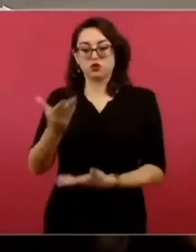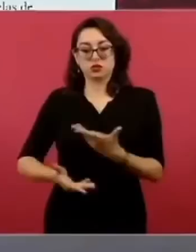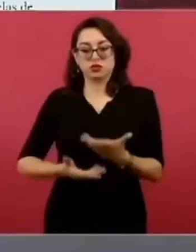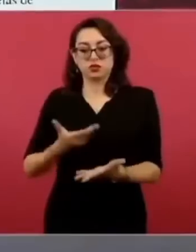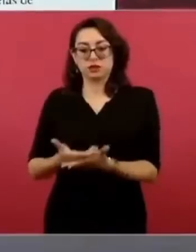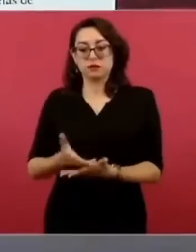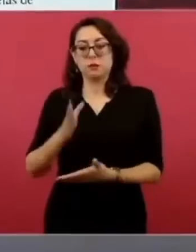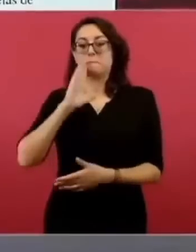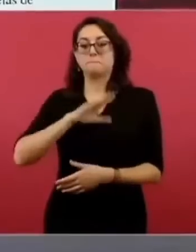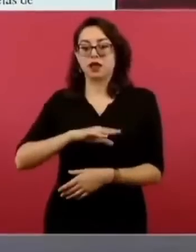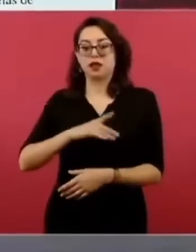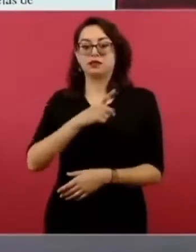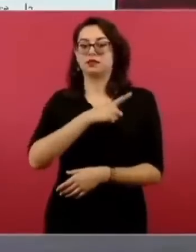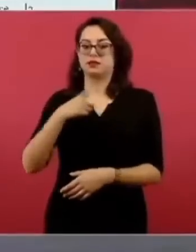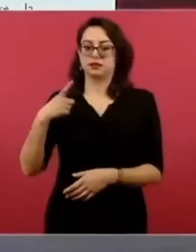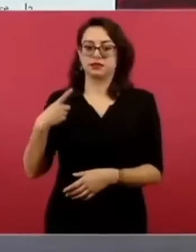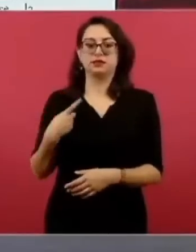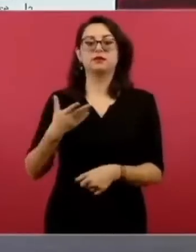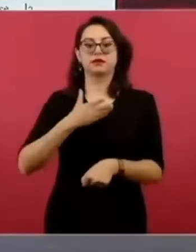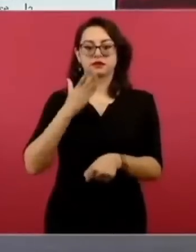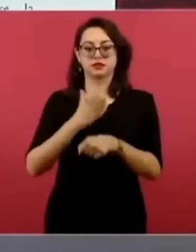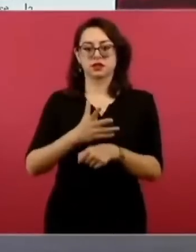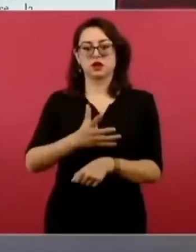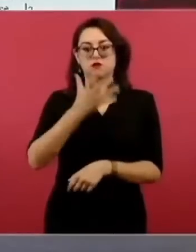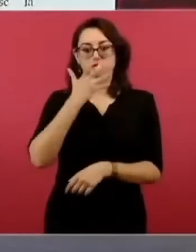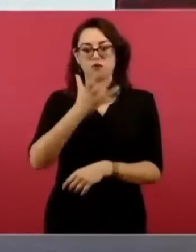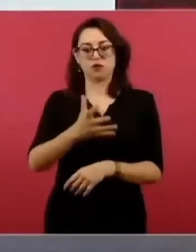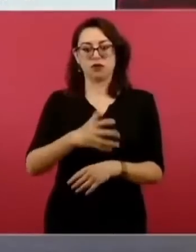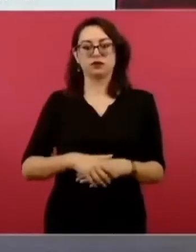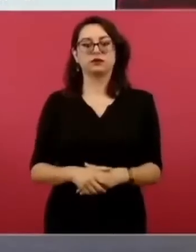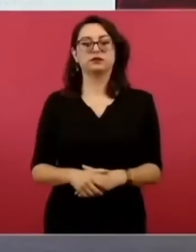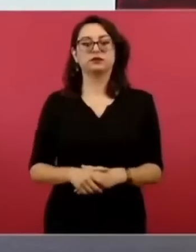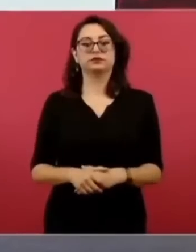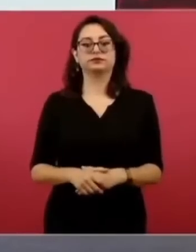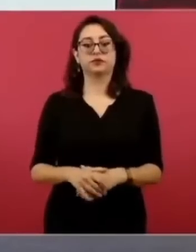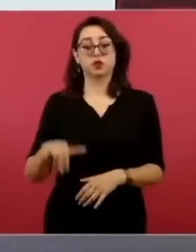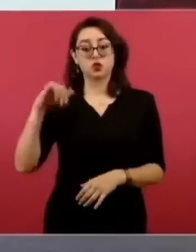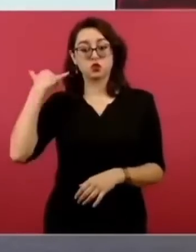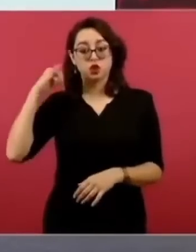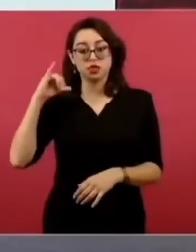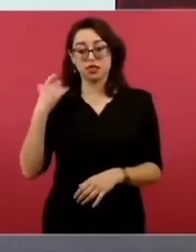Restituir a Yucatán el territorio de Quintana Roo. Síguele.